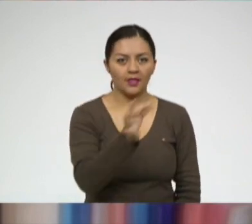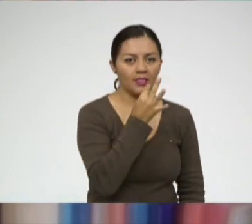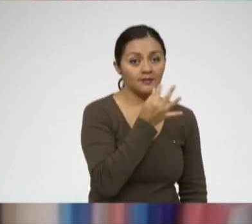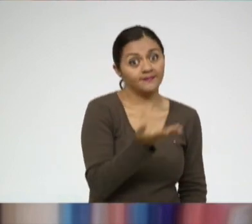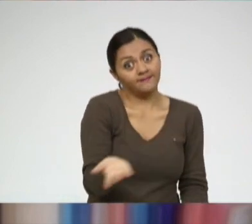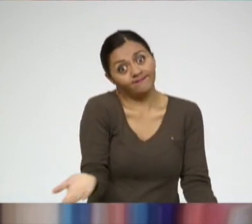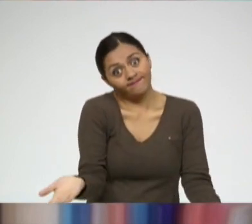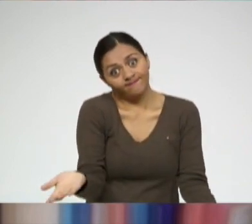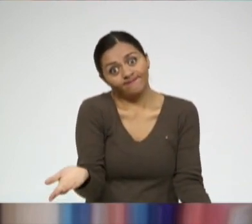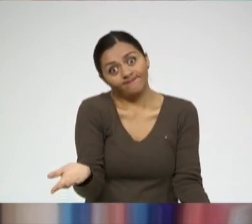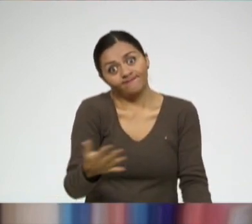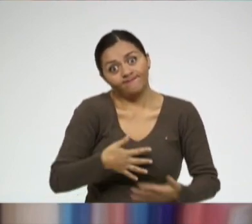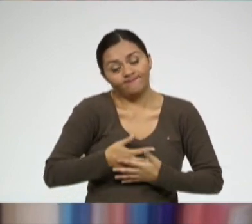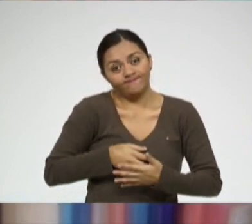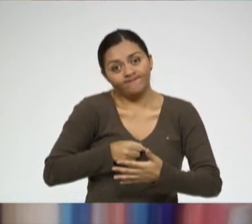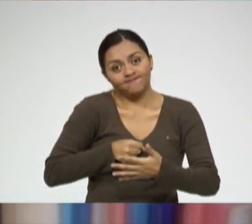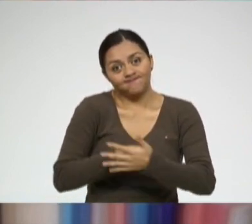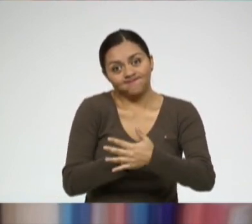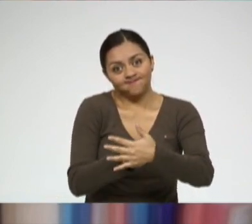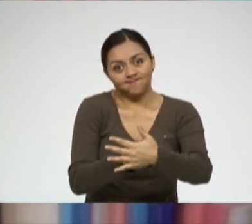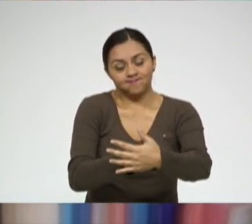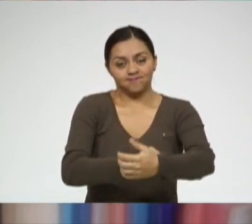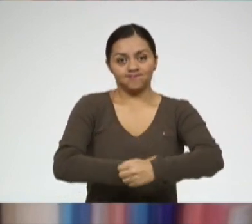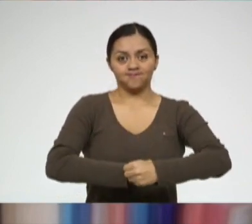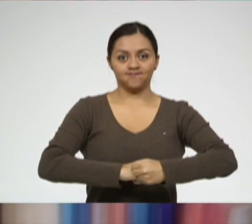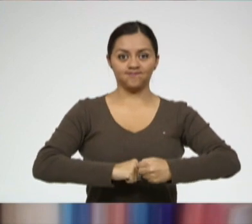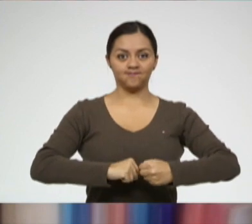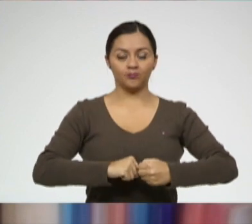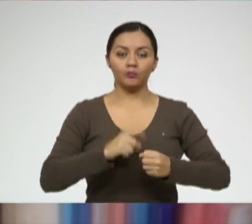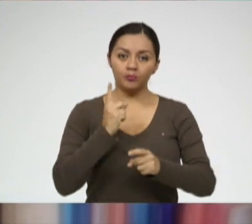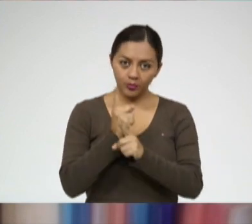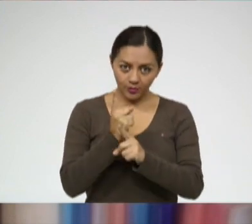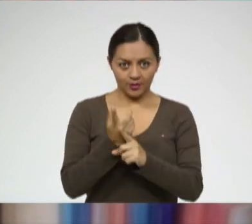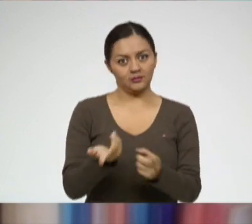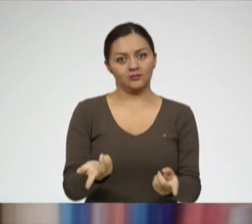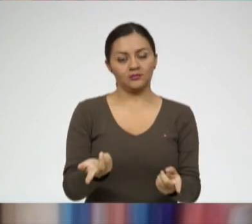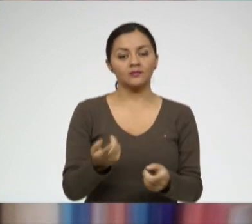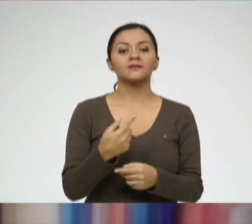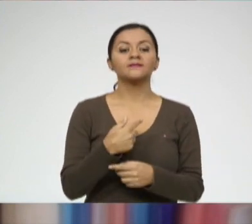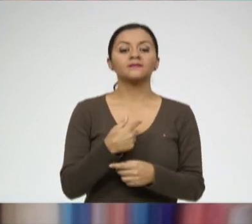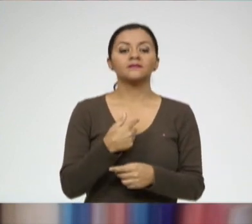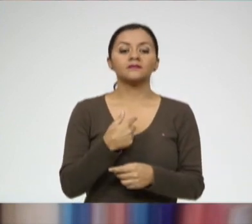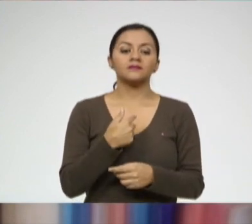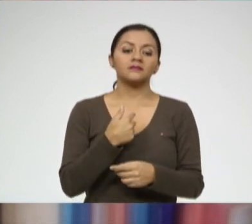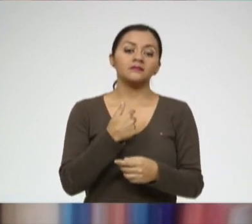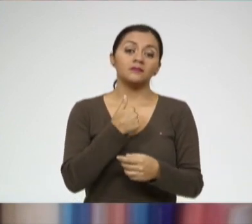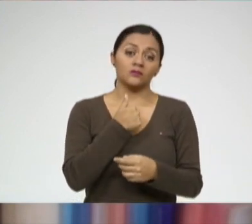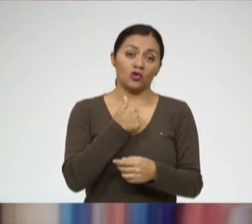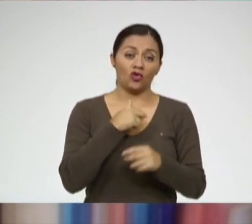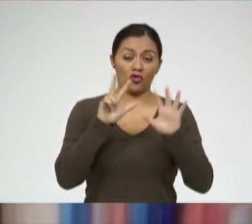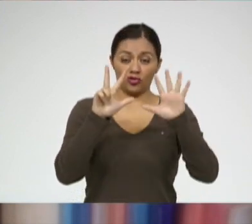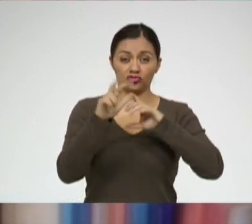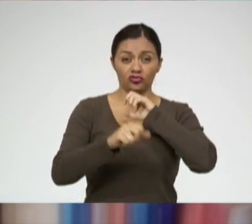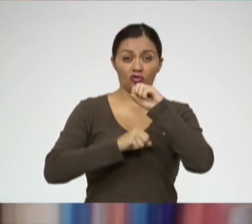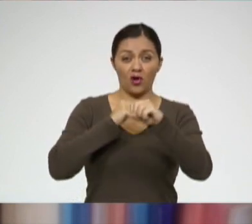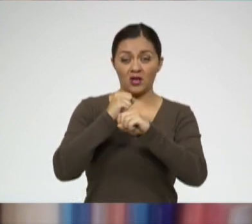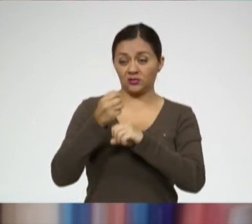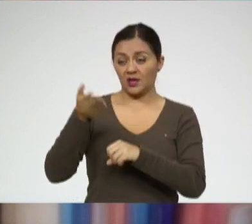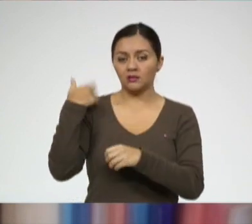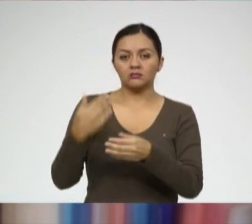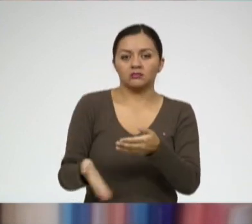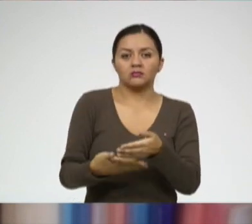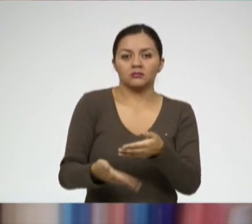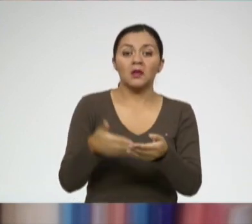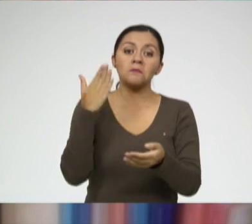me voy llenando el estómago y me voy haciendo gordita. Porque yo quise, yo desde los ocho años he cocinado.